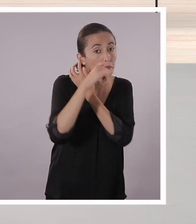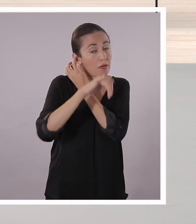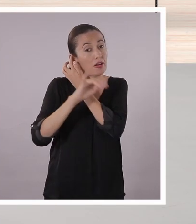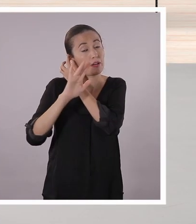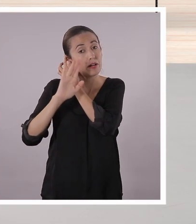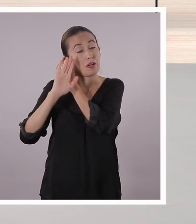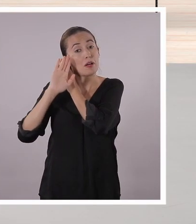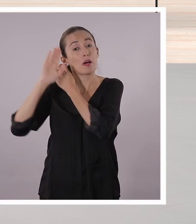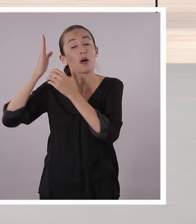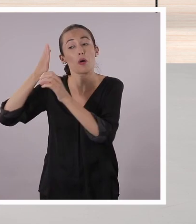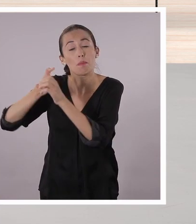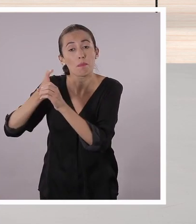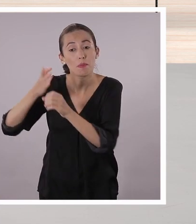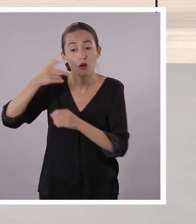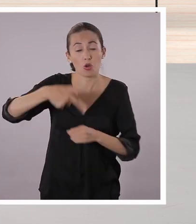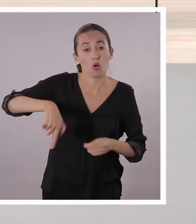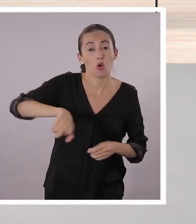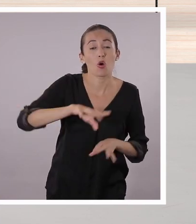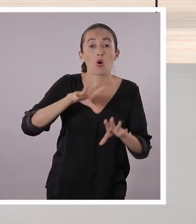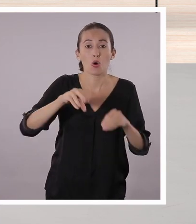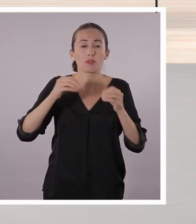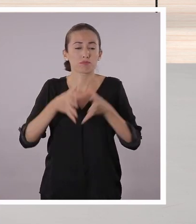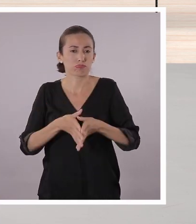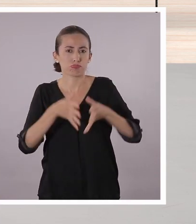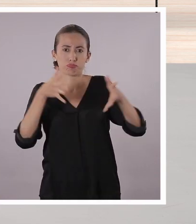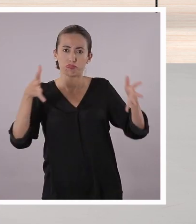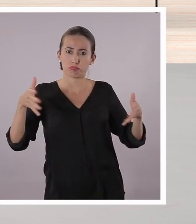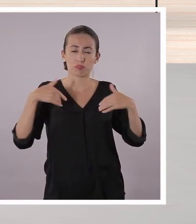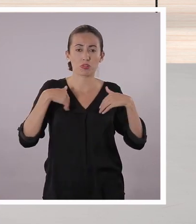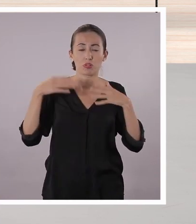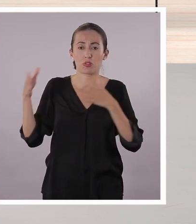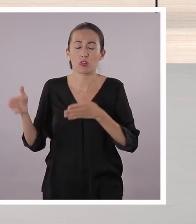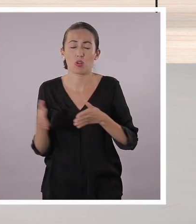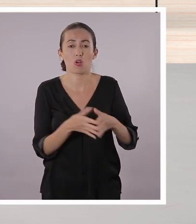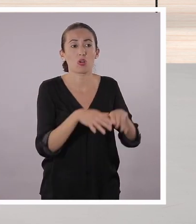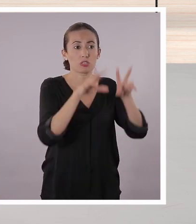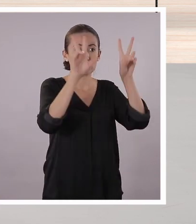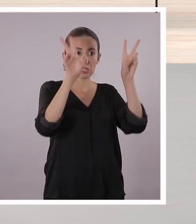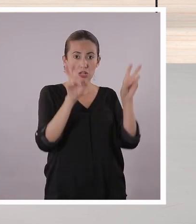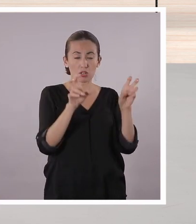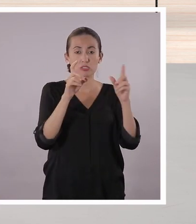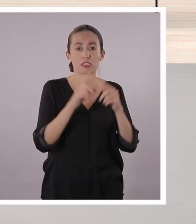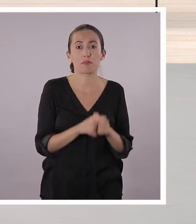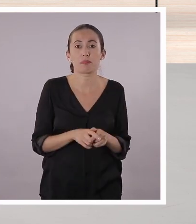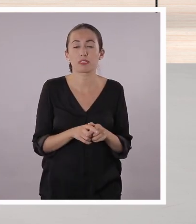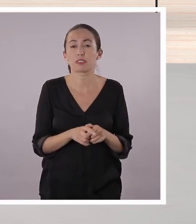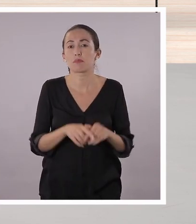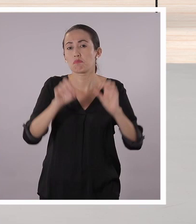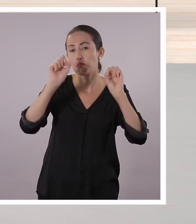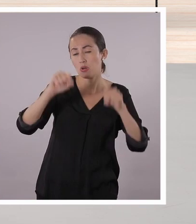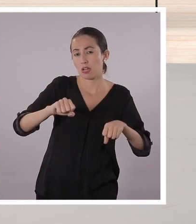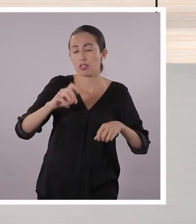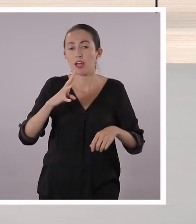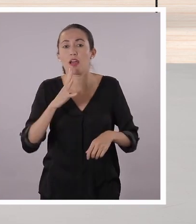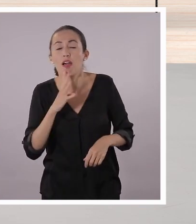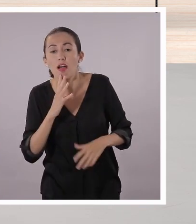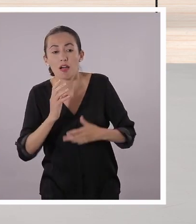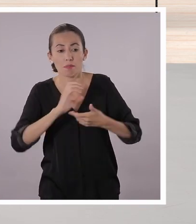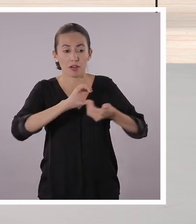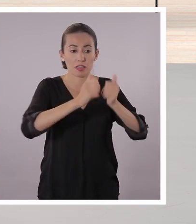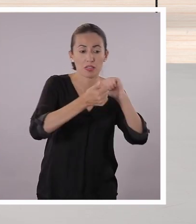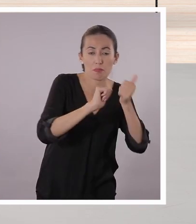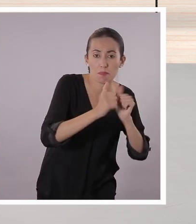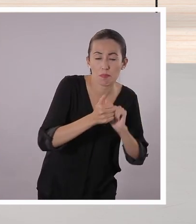es su objetivo principal. Los medios de comunicación masivos nos pueden informar de muchos temas. Por ejemplo, nos pueden hablar acerca del